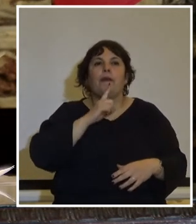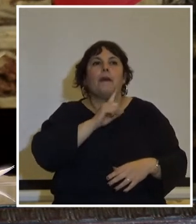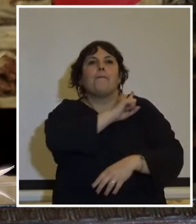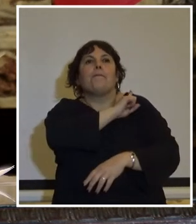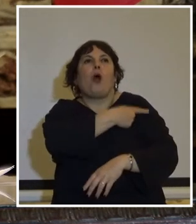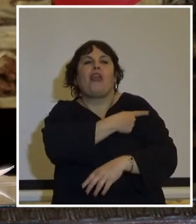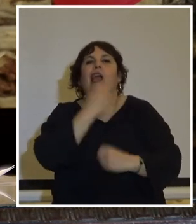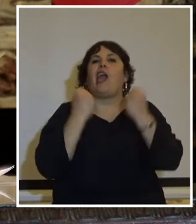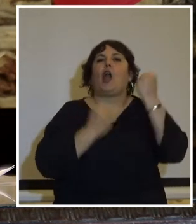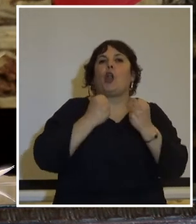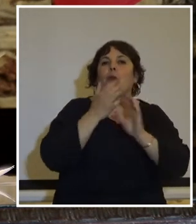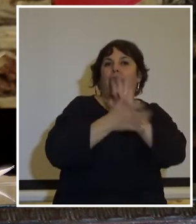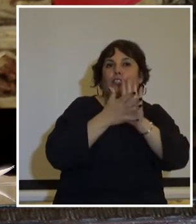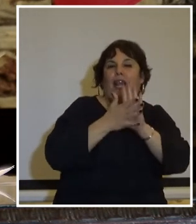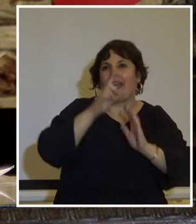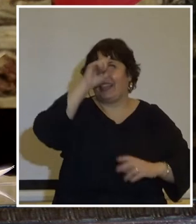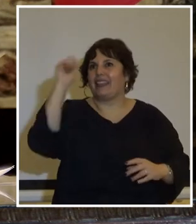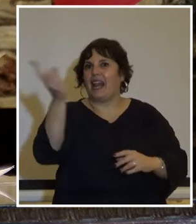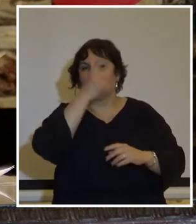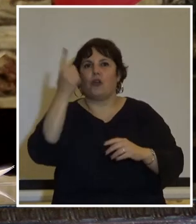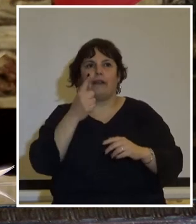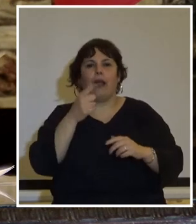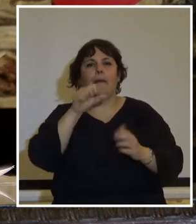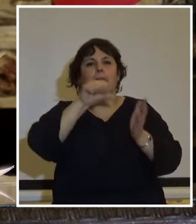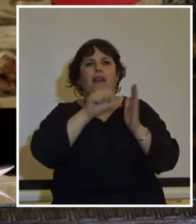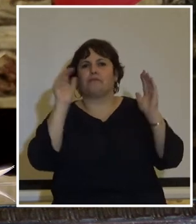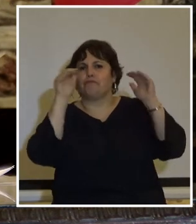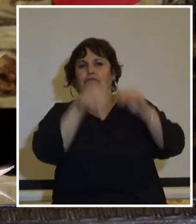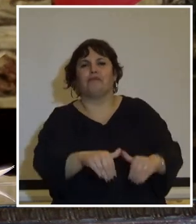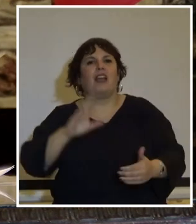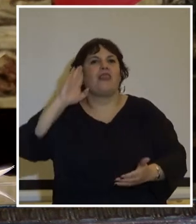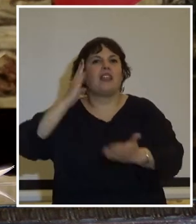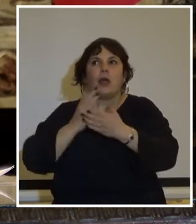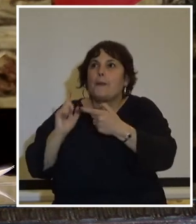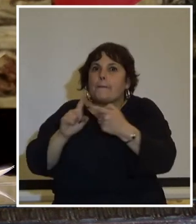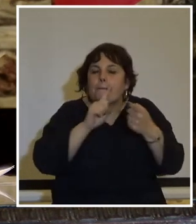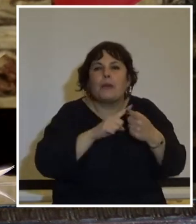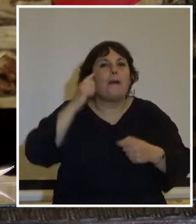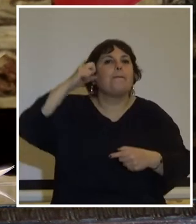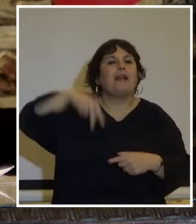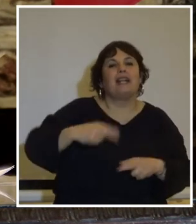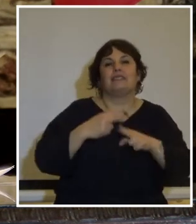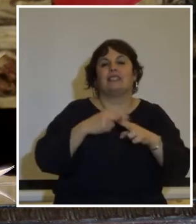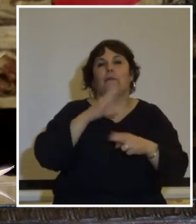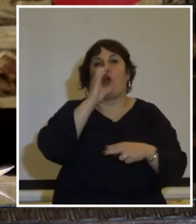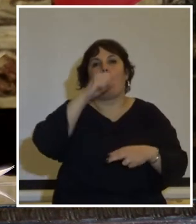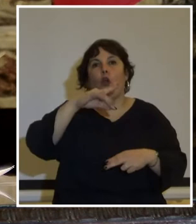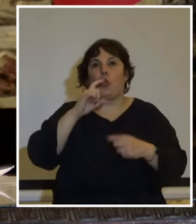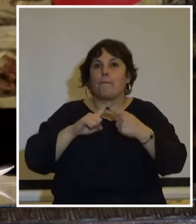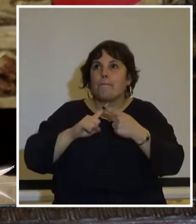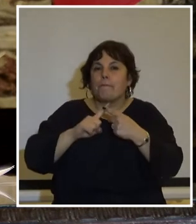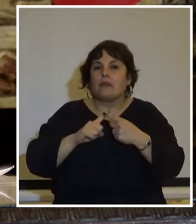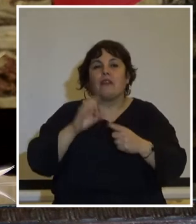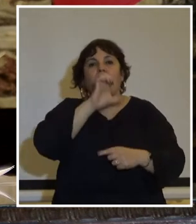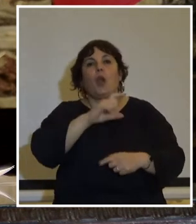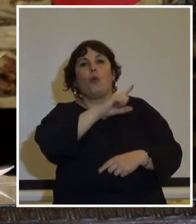económicos nacionales e internacionales sumergieron nuestros países en dictaduras coordinadas en el plan Cóndor mientras en Europa